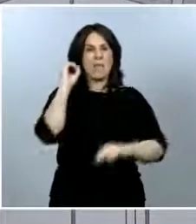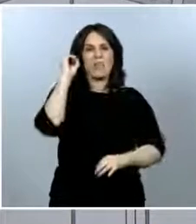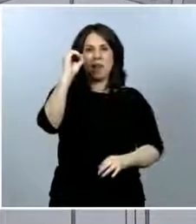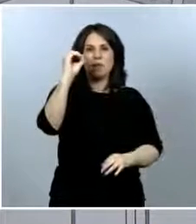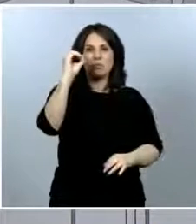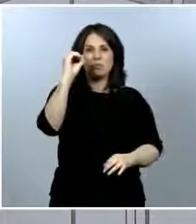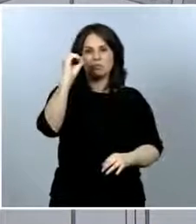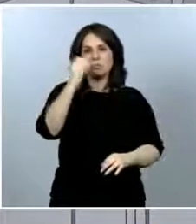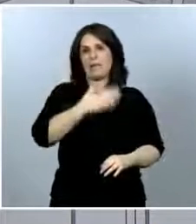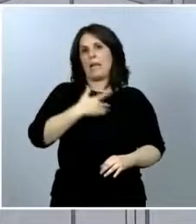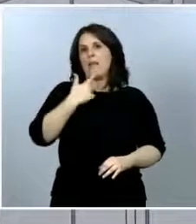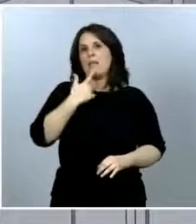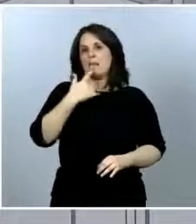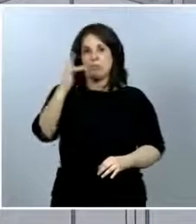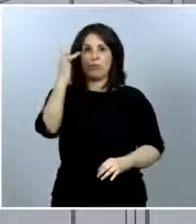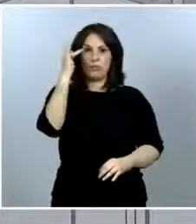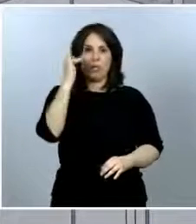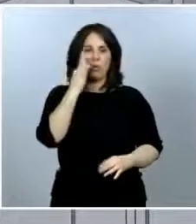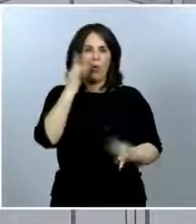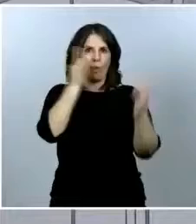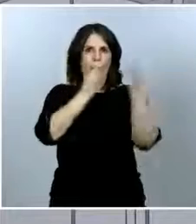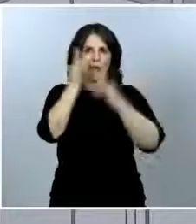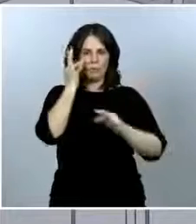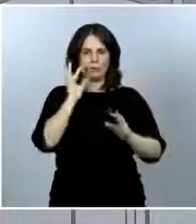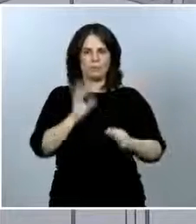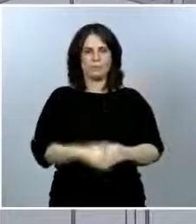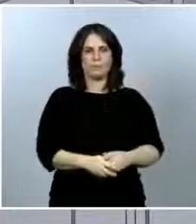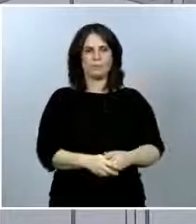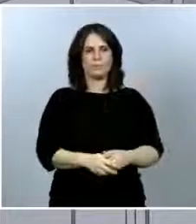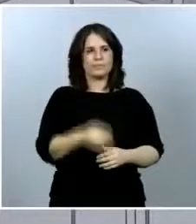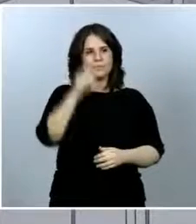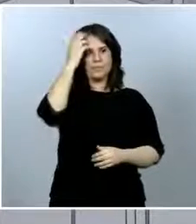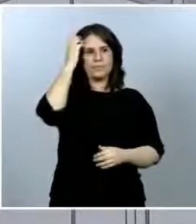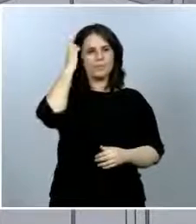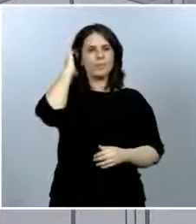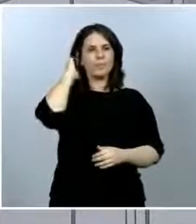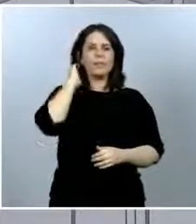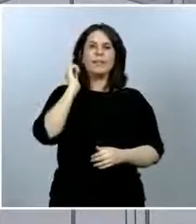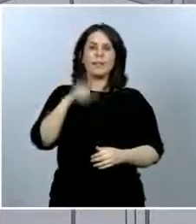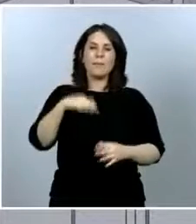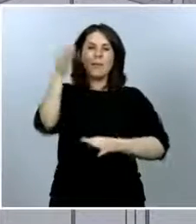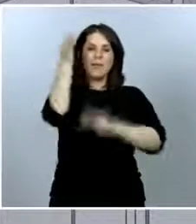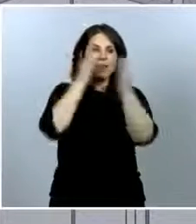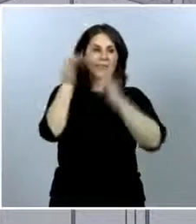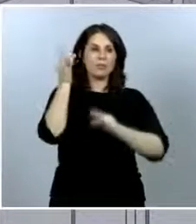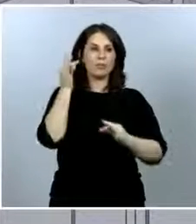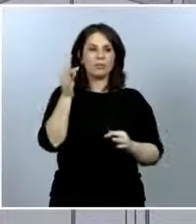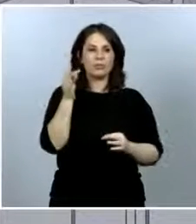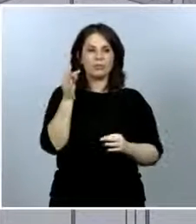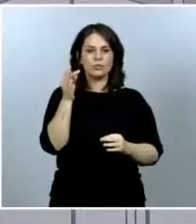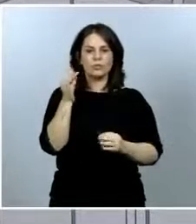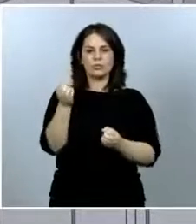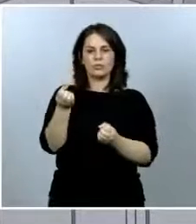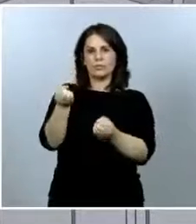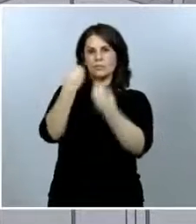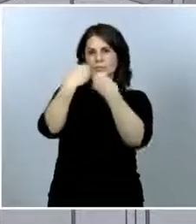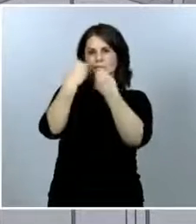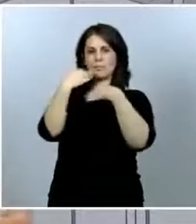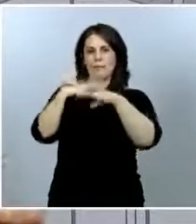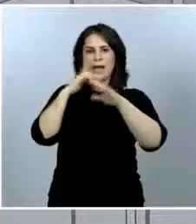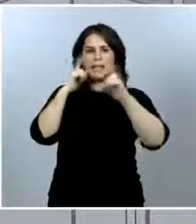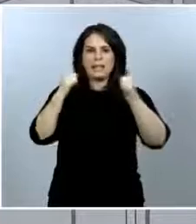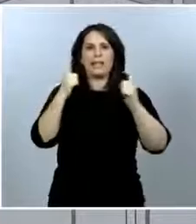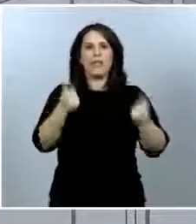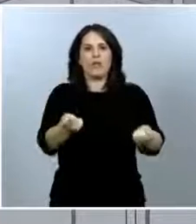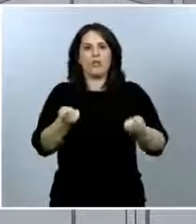muy favorable. Además, tenemos los datos que nos indican cómo estamos tratando de controlar la enfermedad y